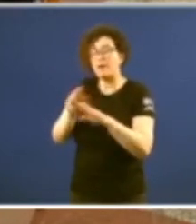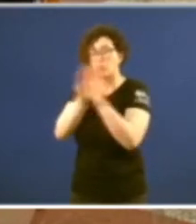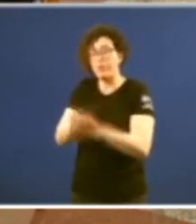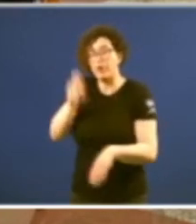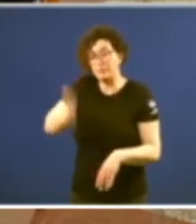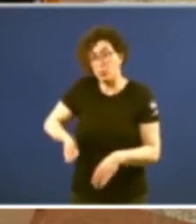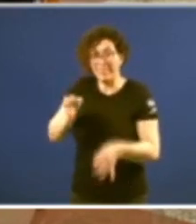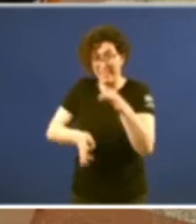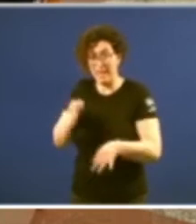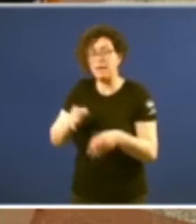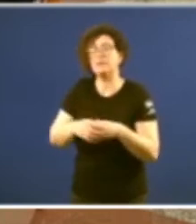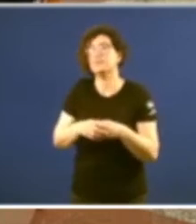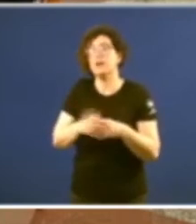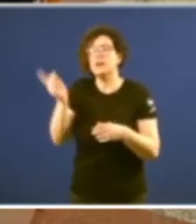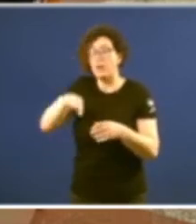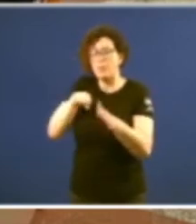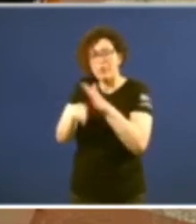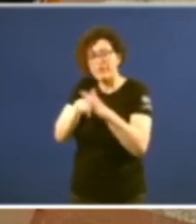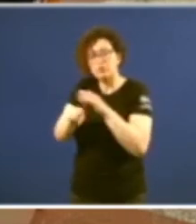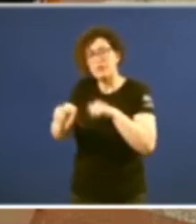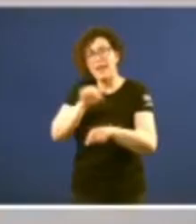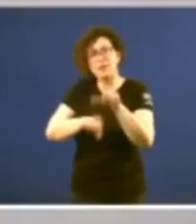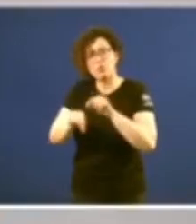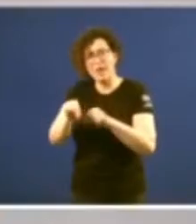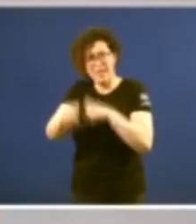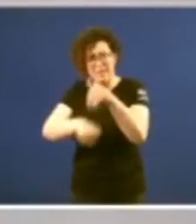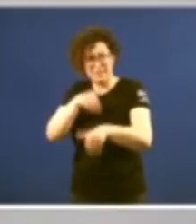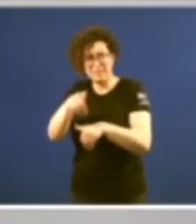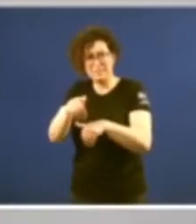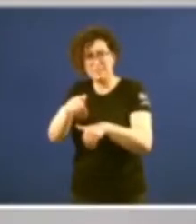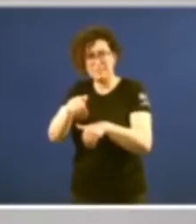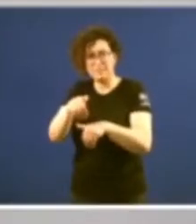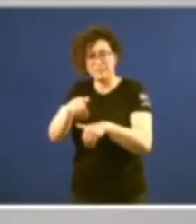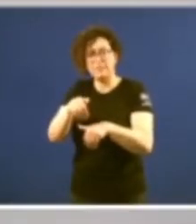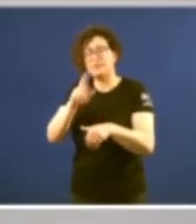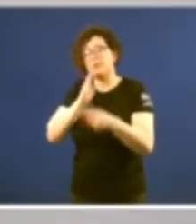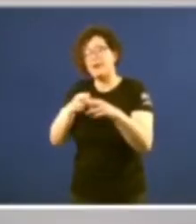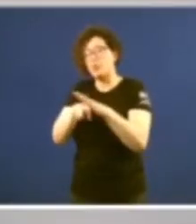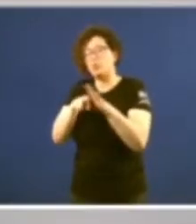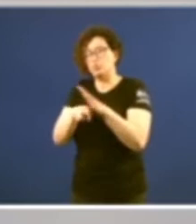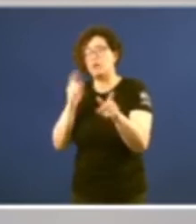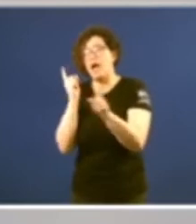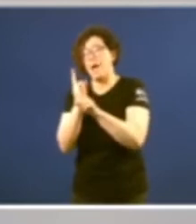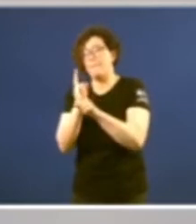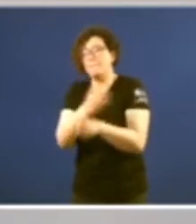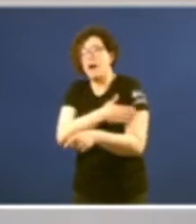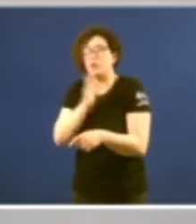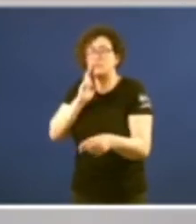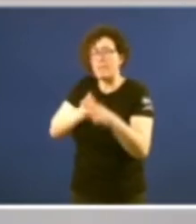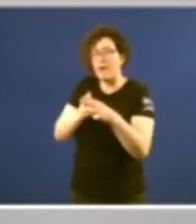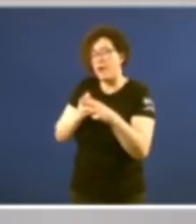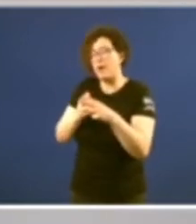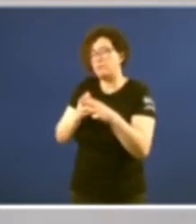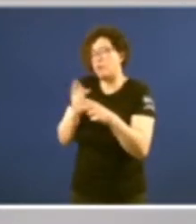ou nos procesos electorales cando resolvemos os recursos de amparo contra a proclamación de candidaturas